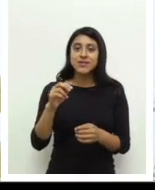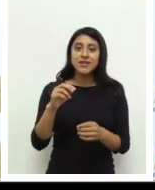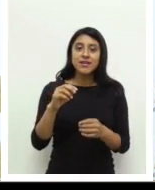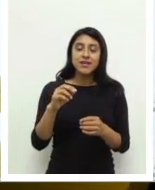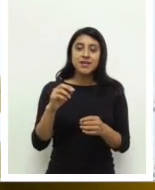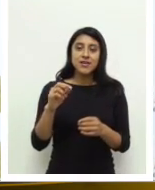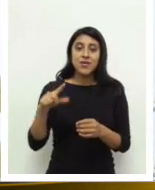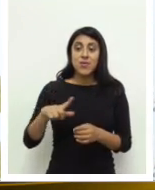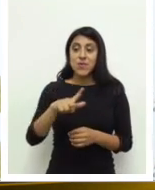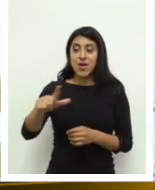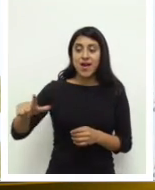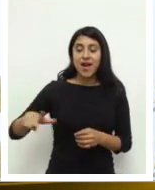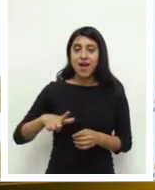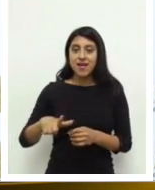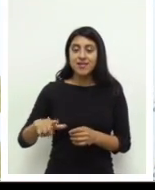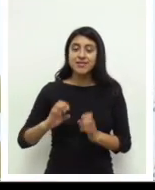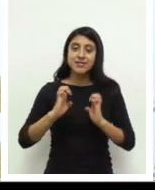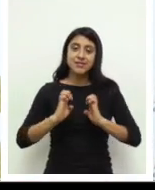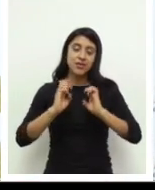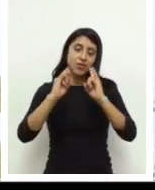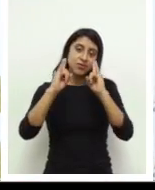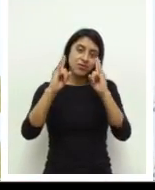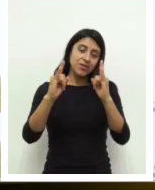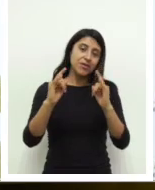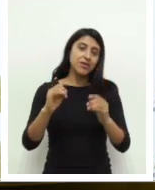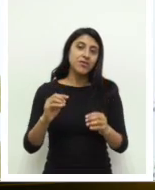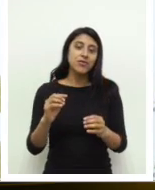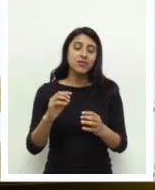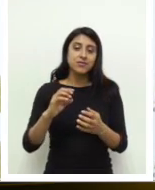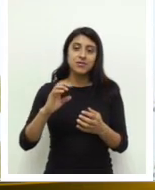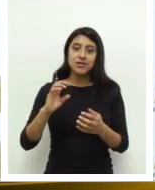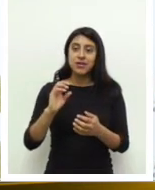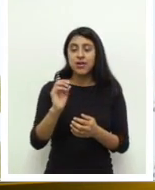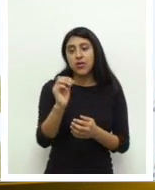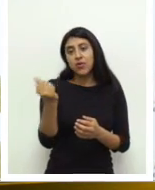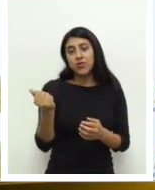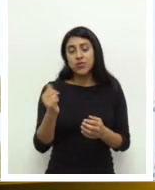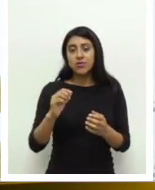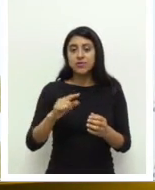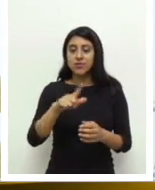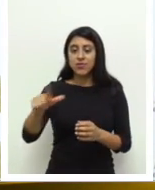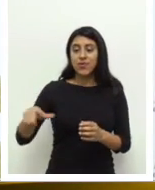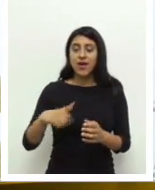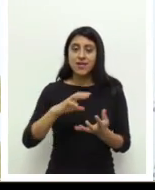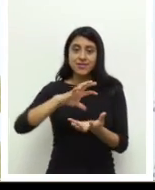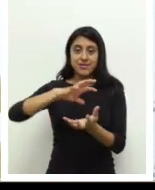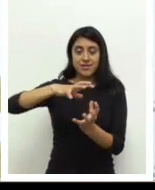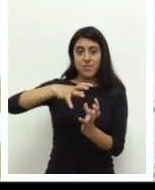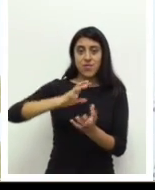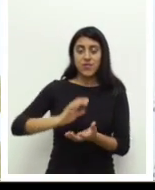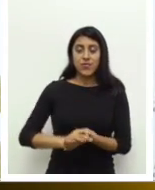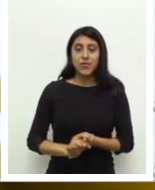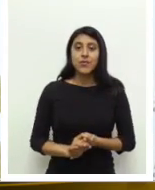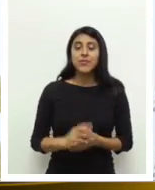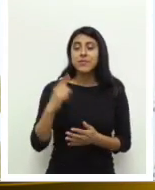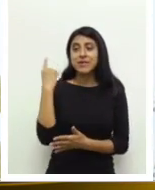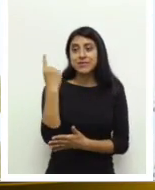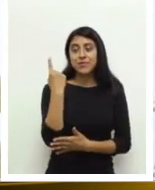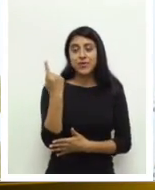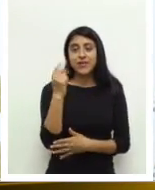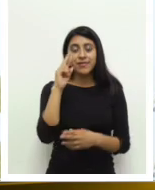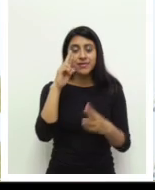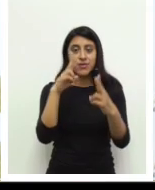países de Europa, países de Latinoamérica, Estados Unidos. Pero lo más importante creo que hemos conocido cada rincón de